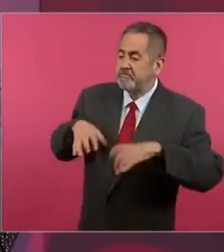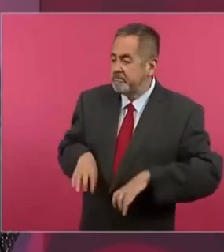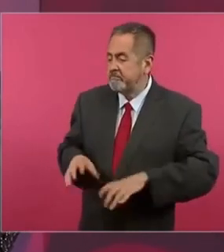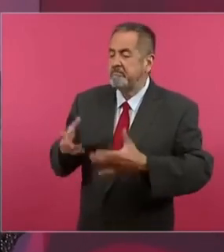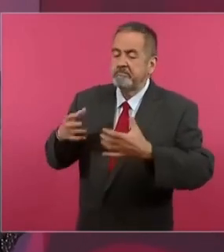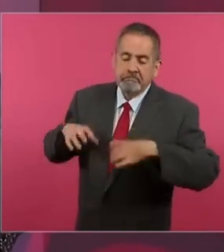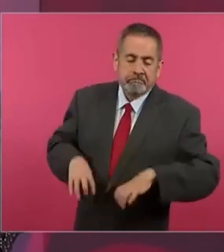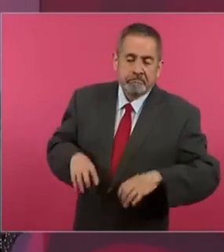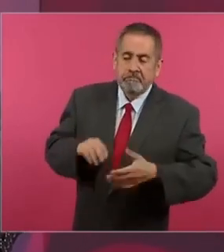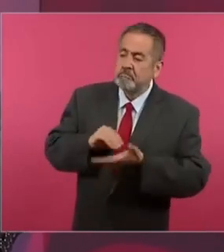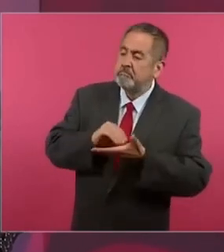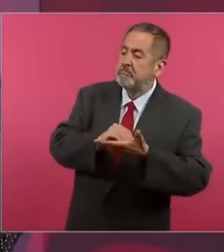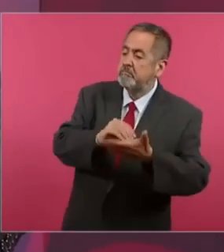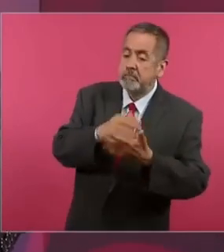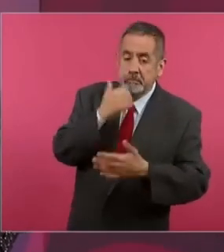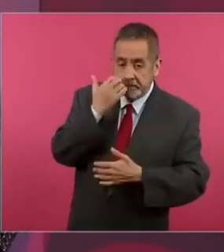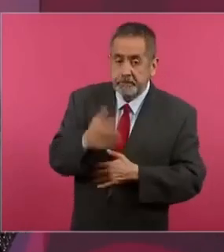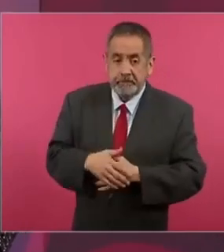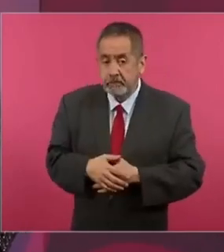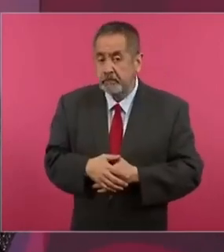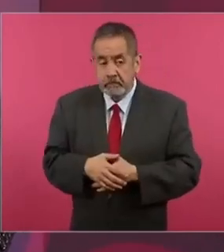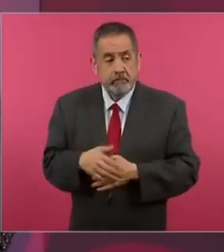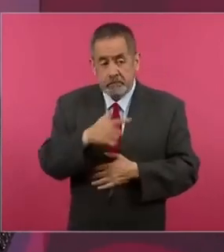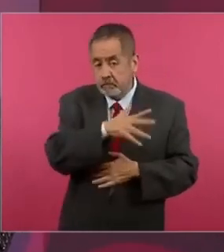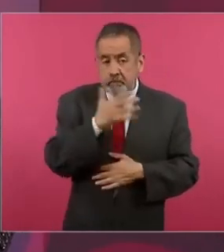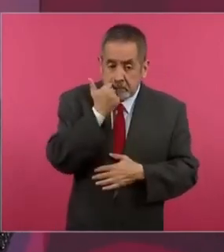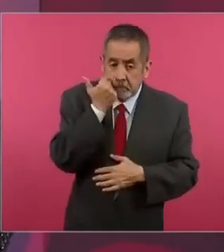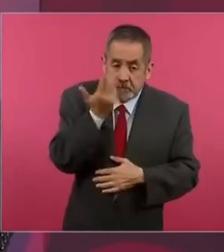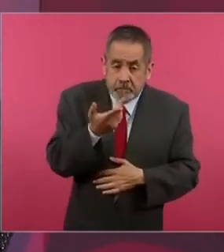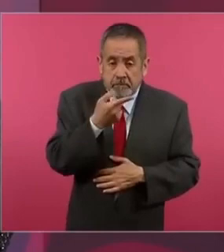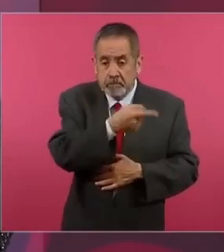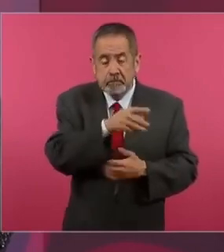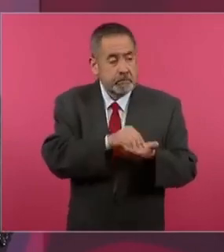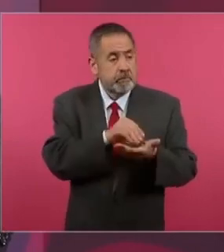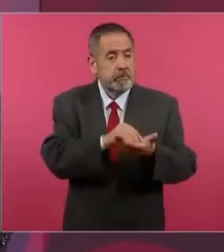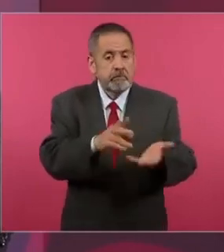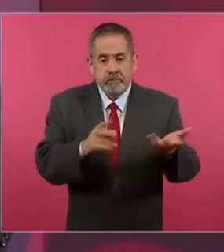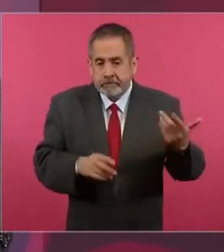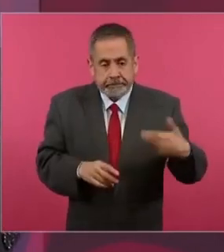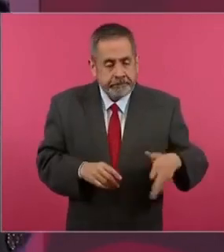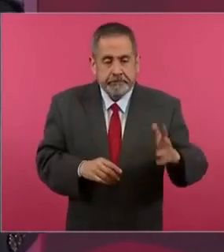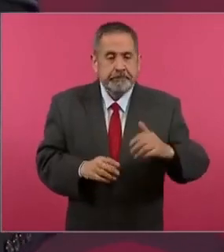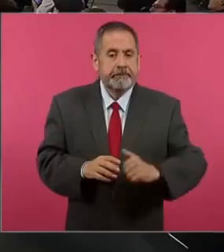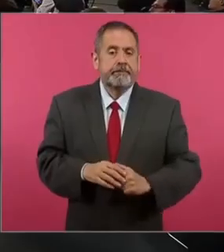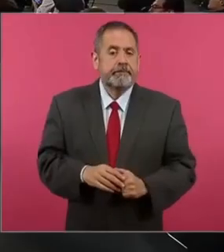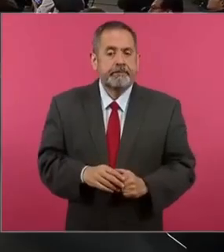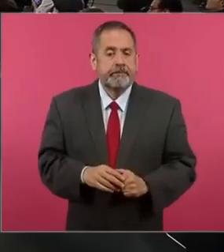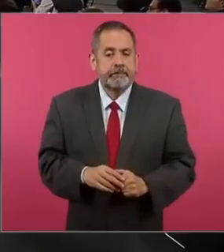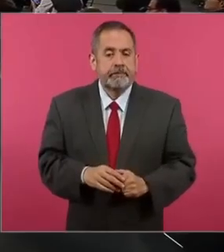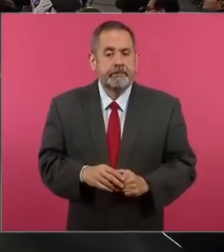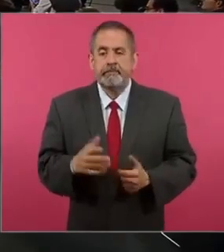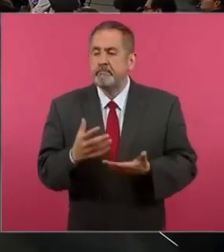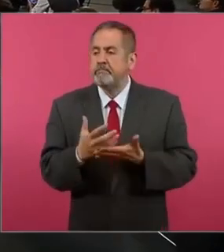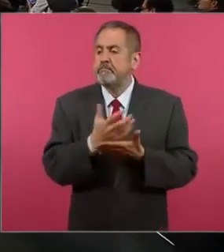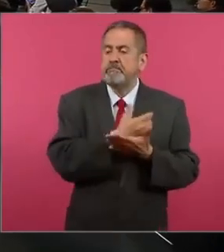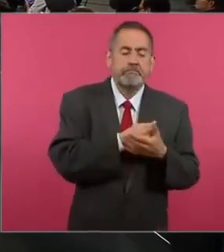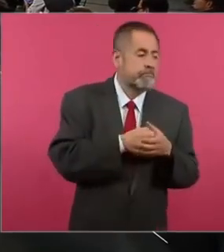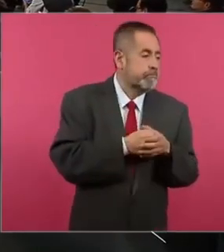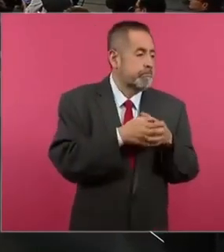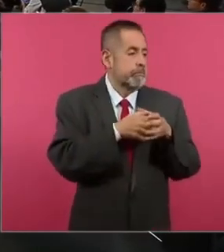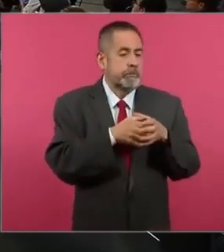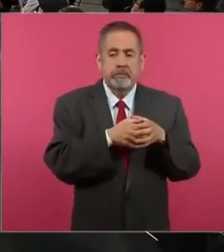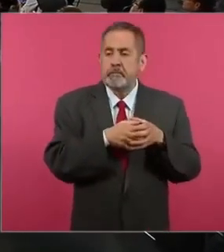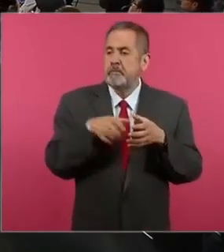para seguir haciendo grandes a las minorías con la